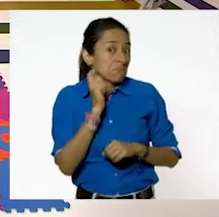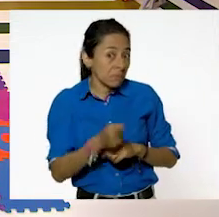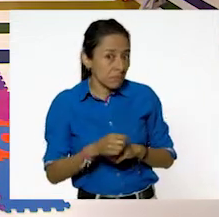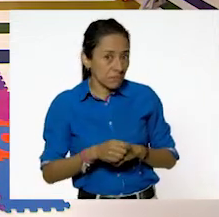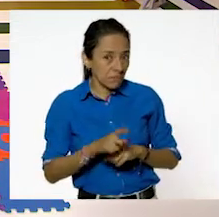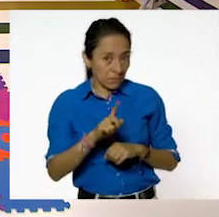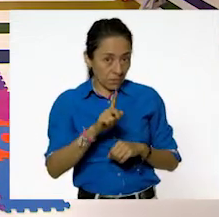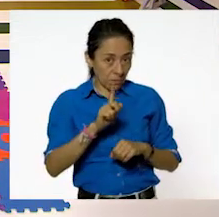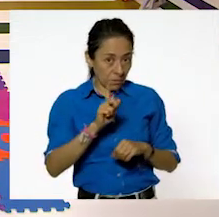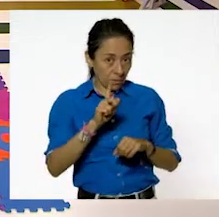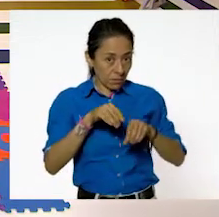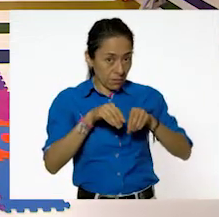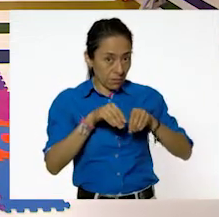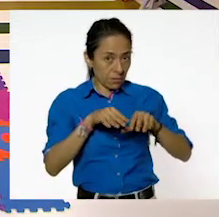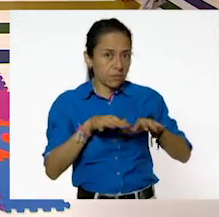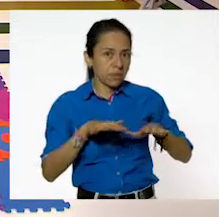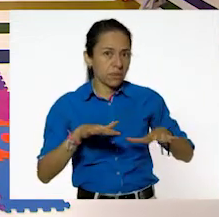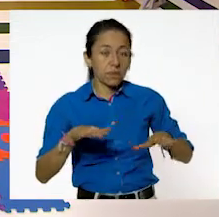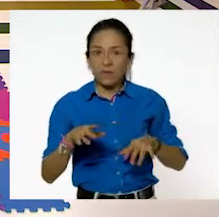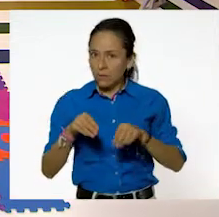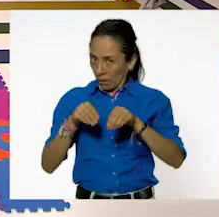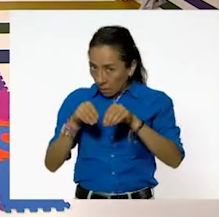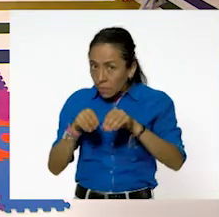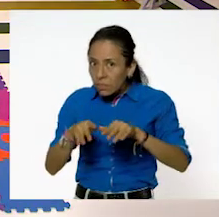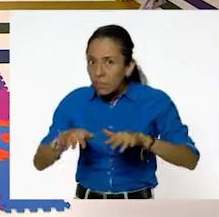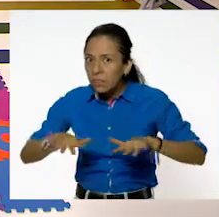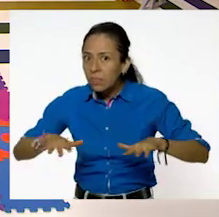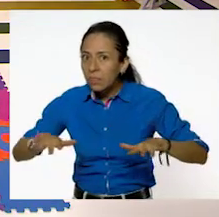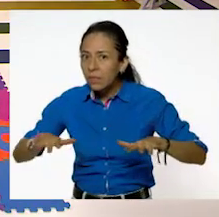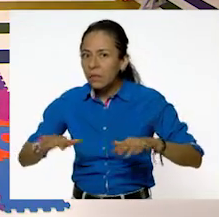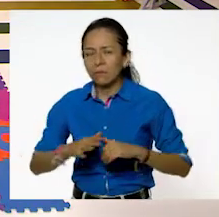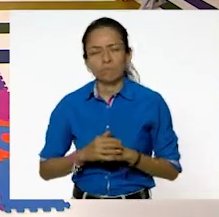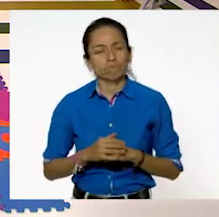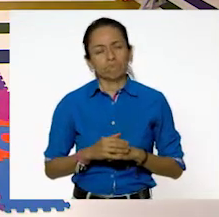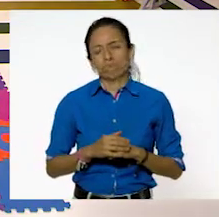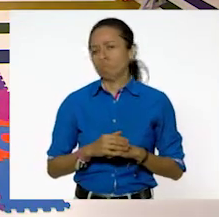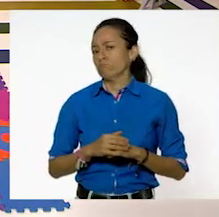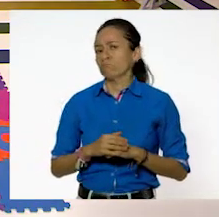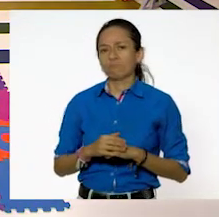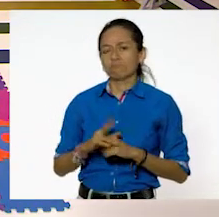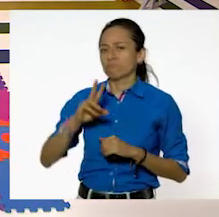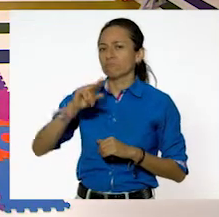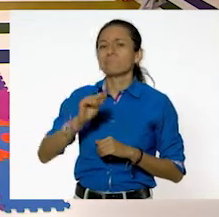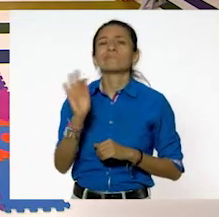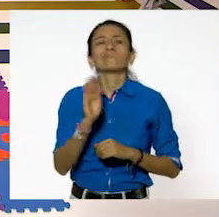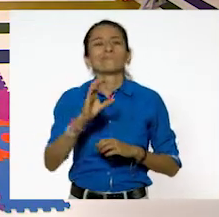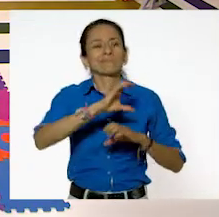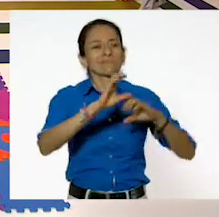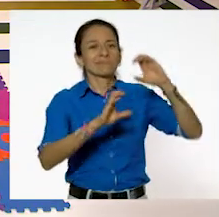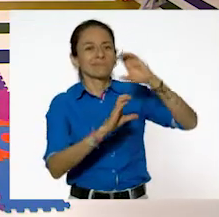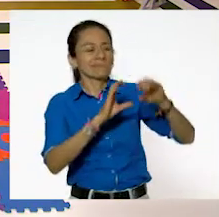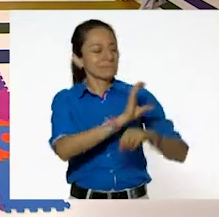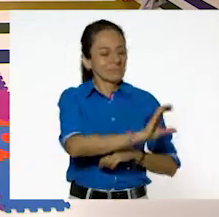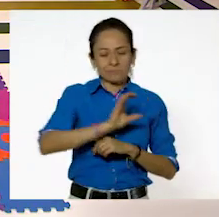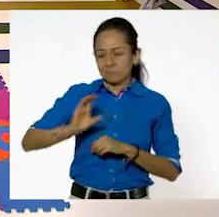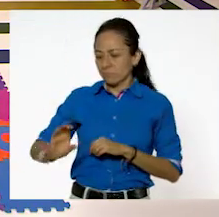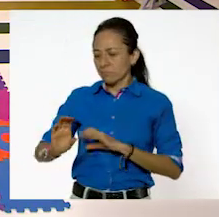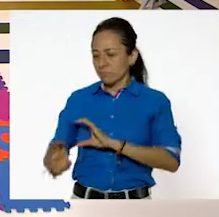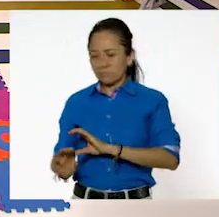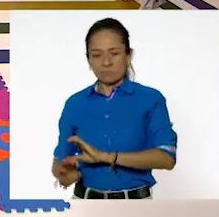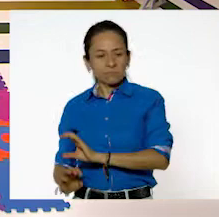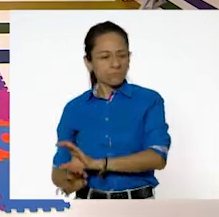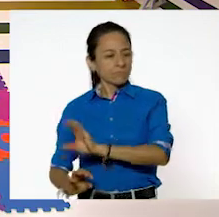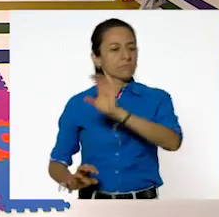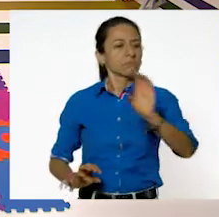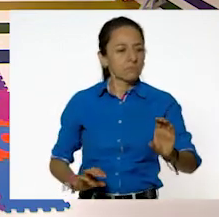líquido? ¿Fluyen los ladrillos? No, no fluyen. Si cambiamos los ladrillos de un lugar a otro, ¿cambiará su